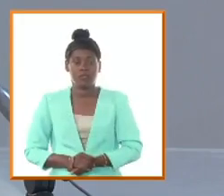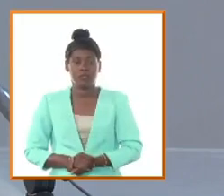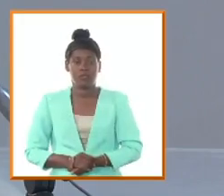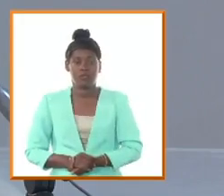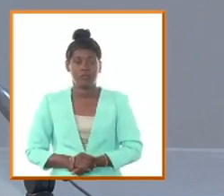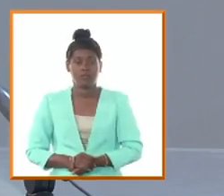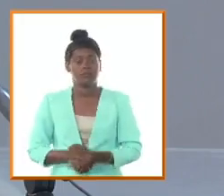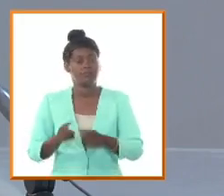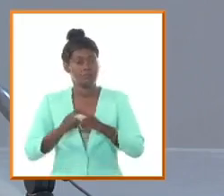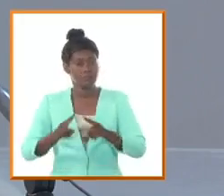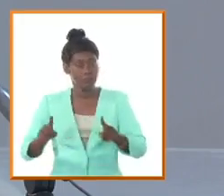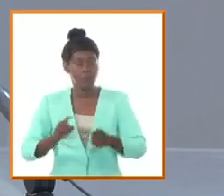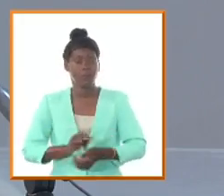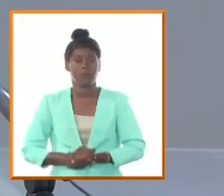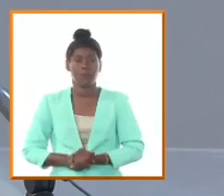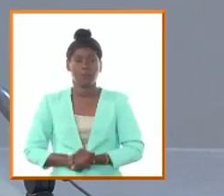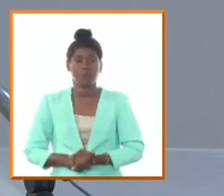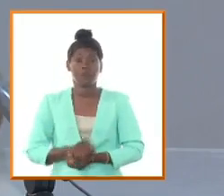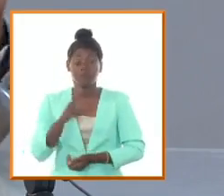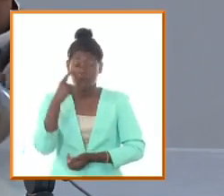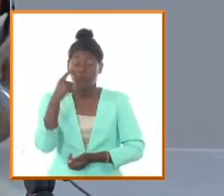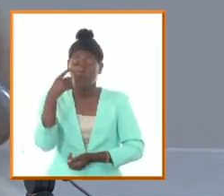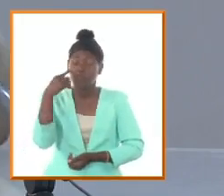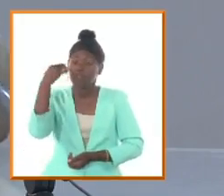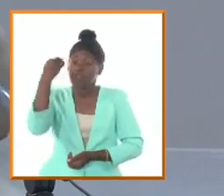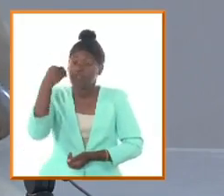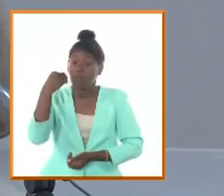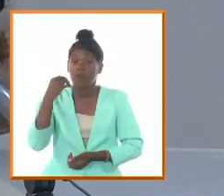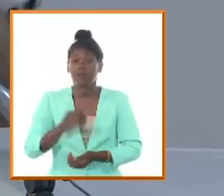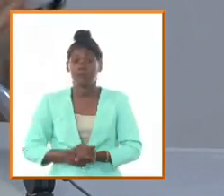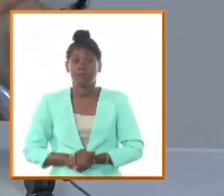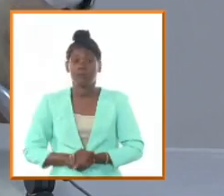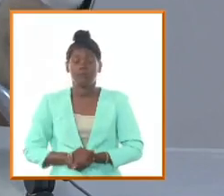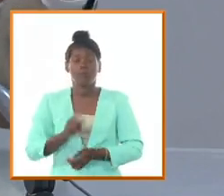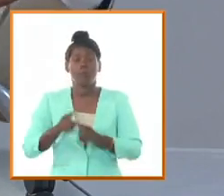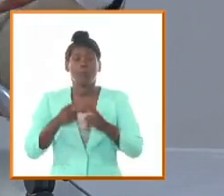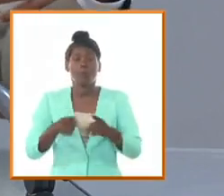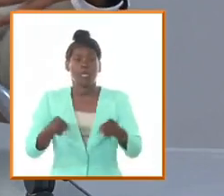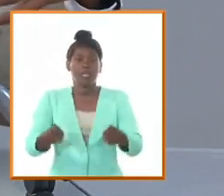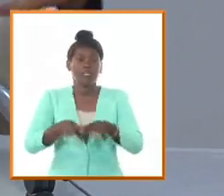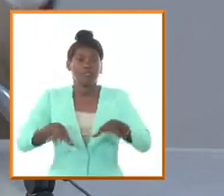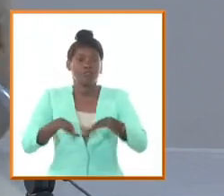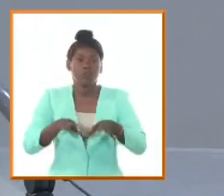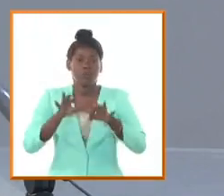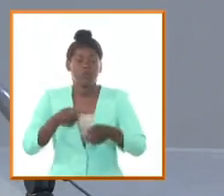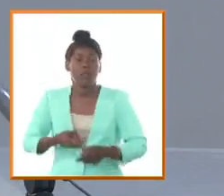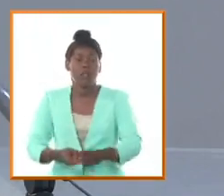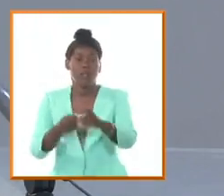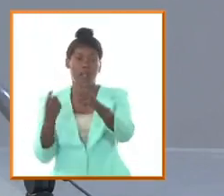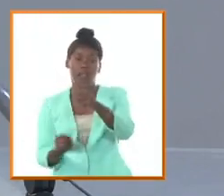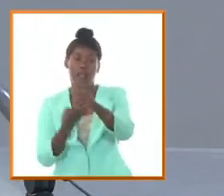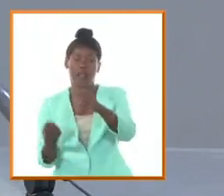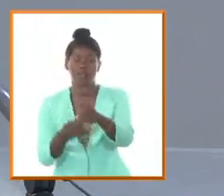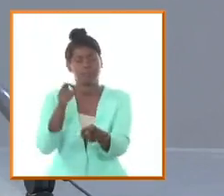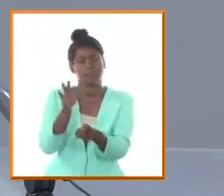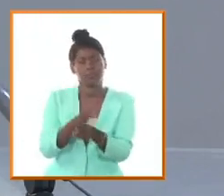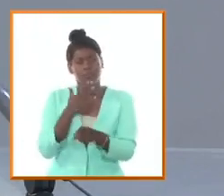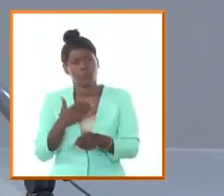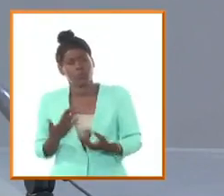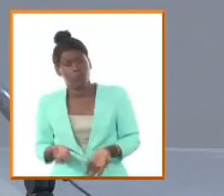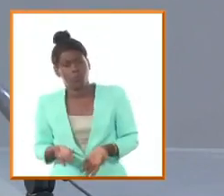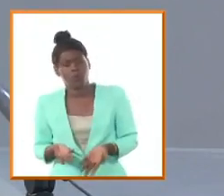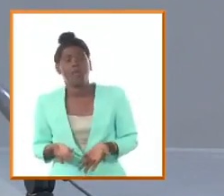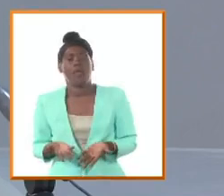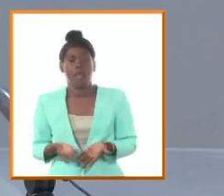en Césped y es importante entender que este civilismo que se manifiesta en la guerra de 68 nacía de